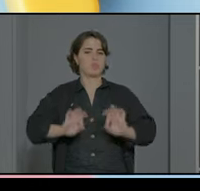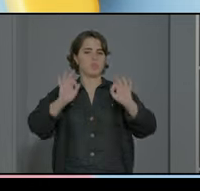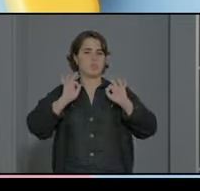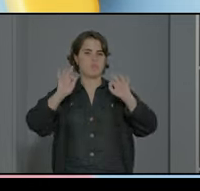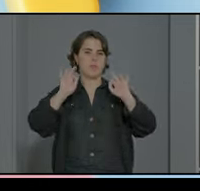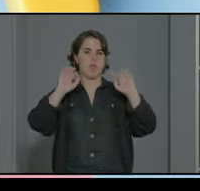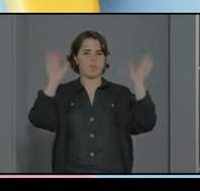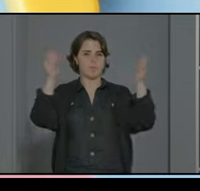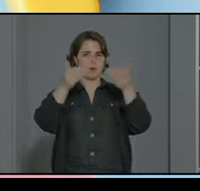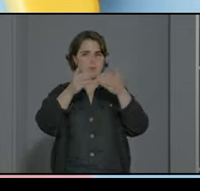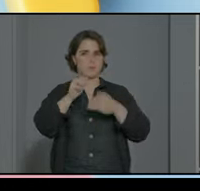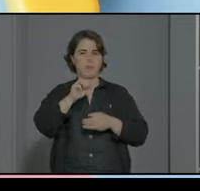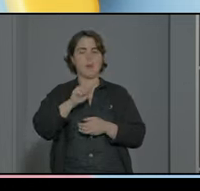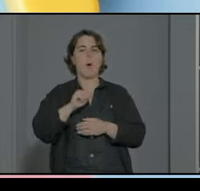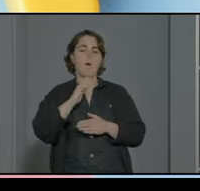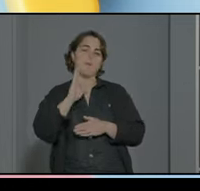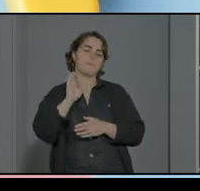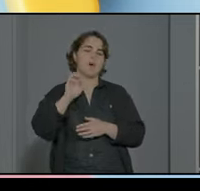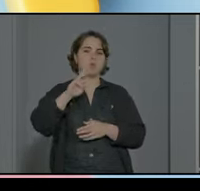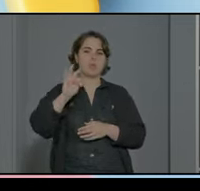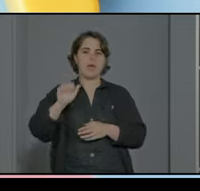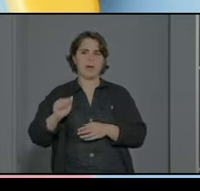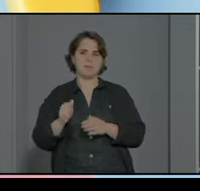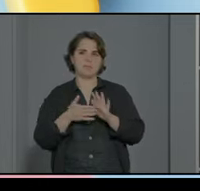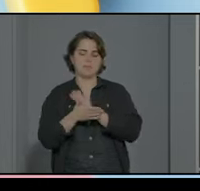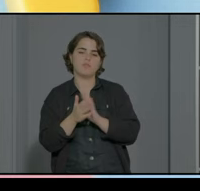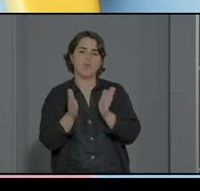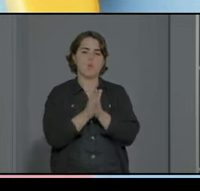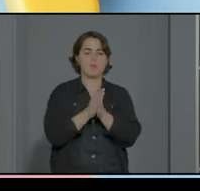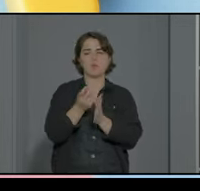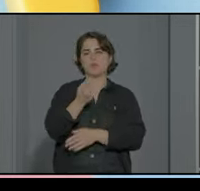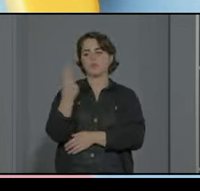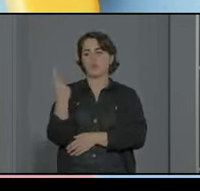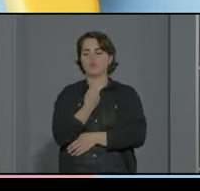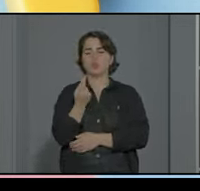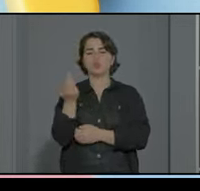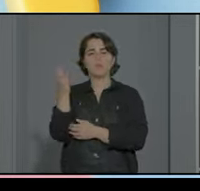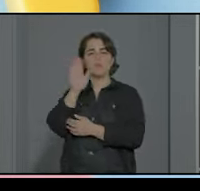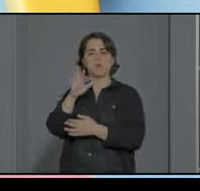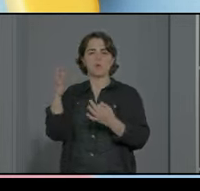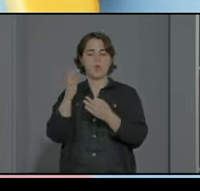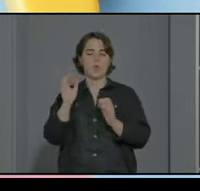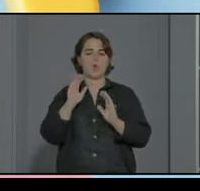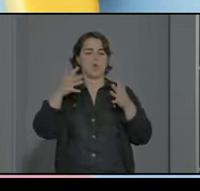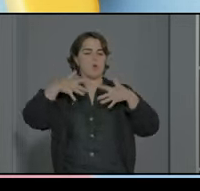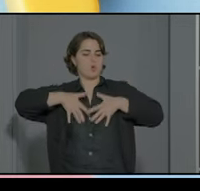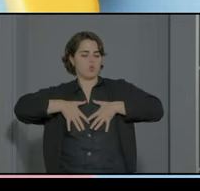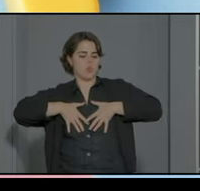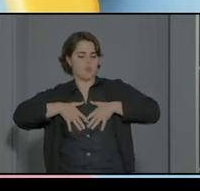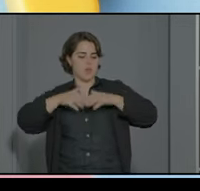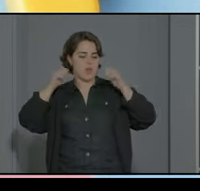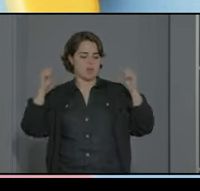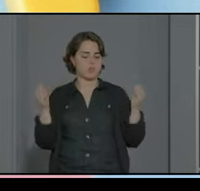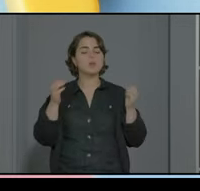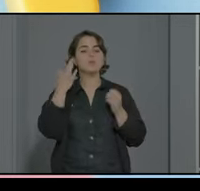en Pauta nosotros traemos una compañera y yo traemos un poco ese conocimiento y esa experiencia en